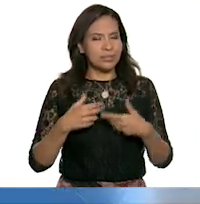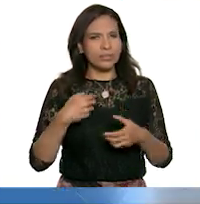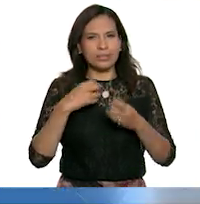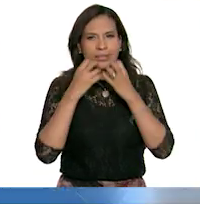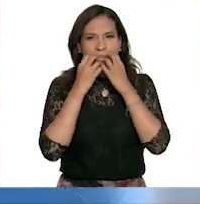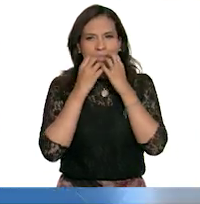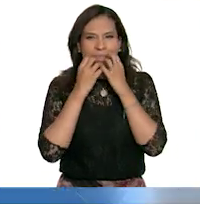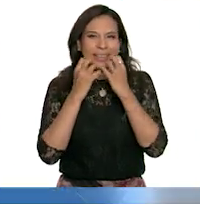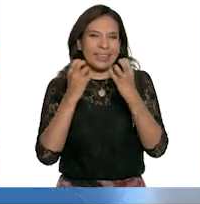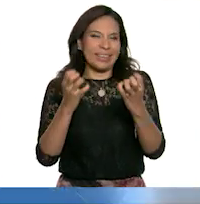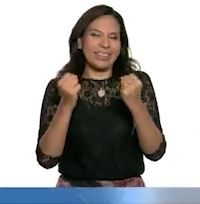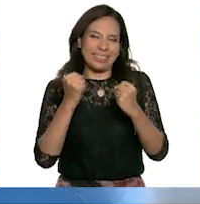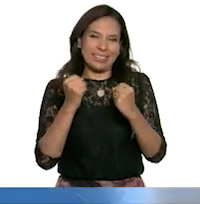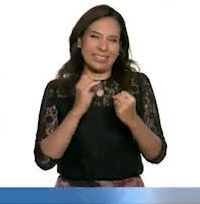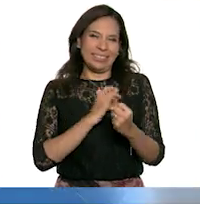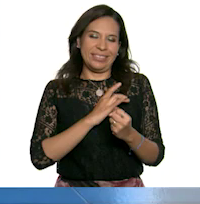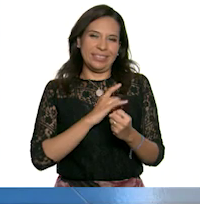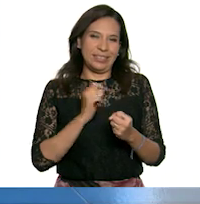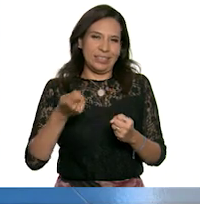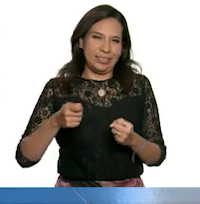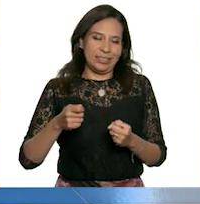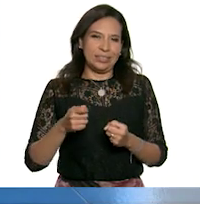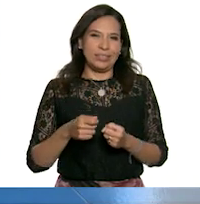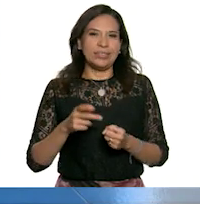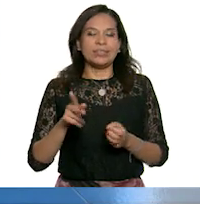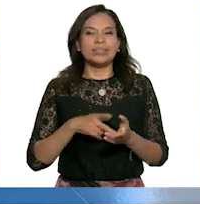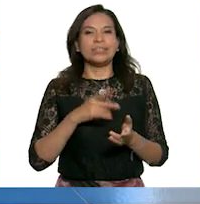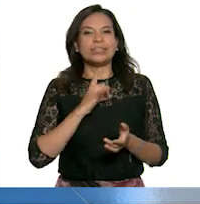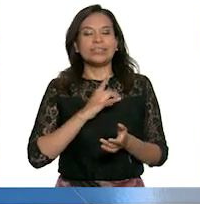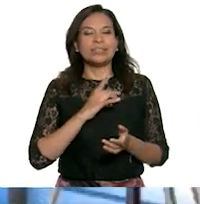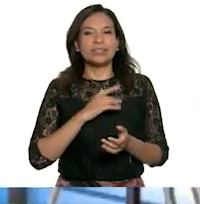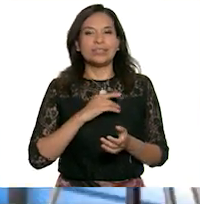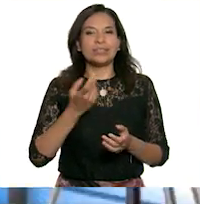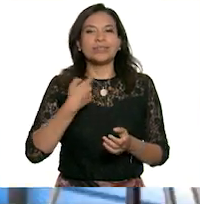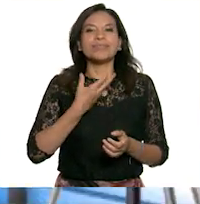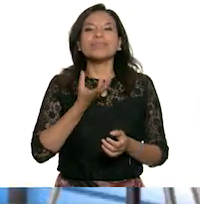vez grité de espanto. ¡Ah! ¡Ay! ¡Tragué saliva!